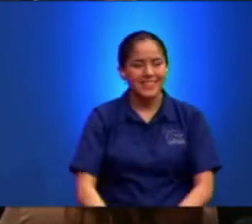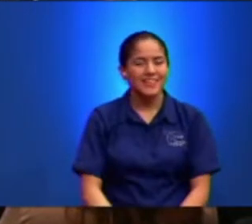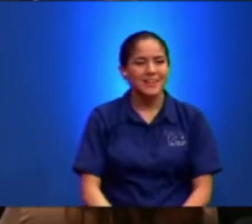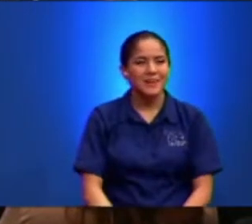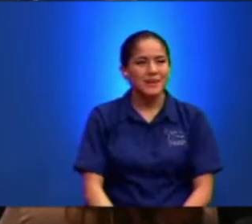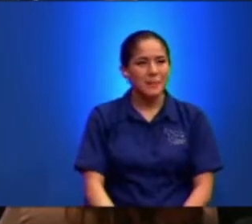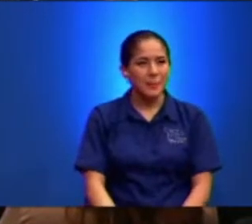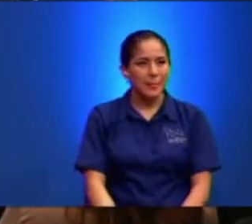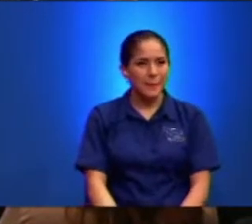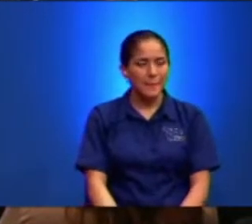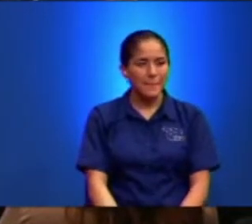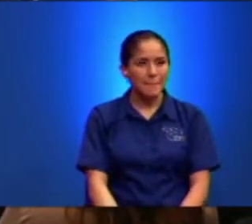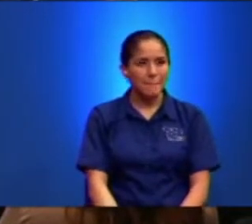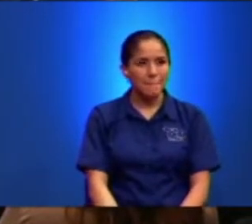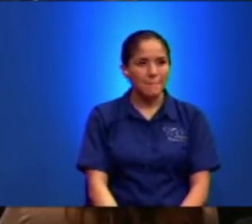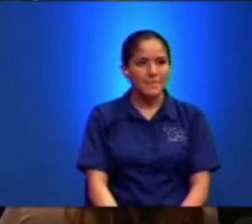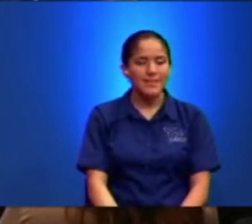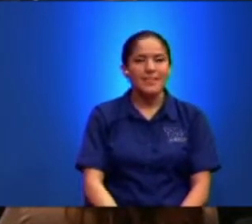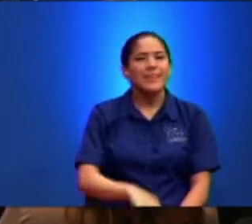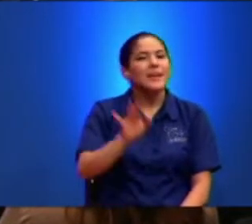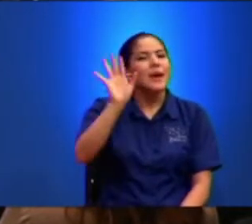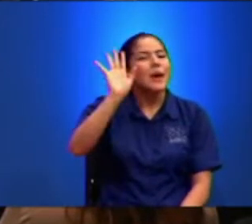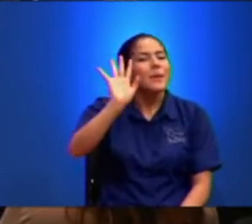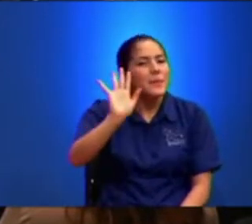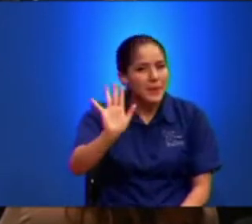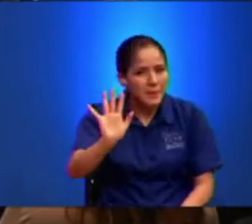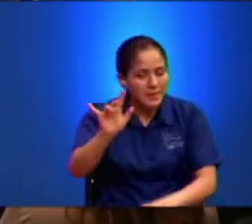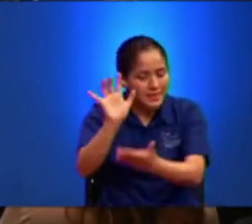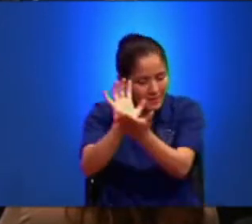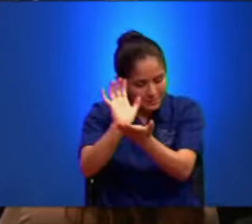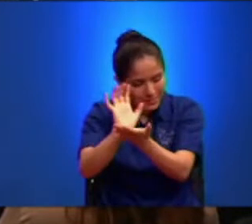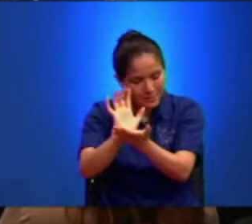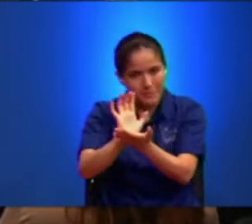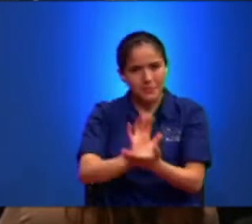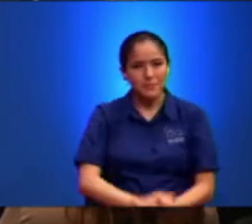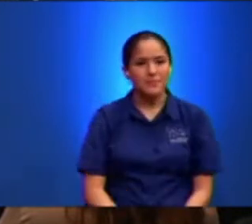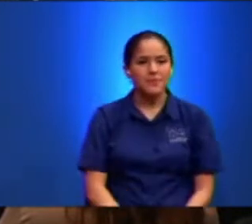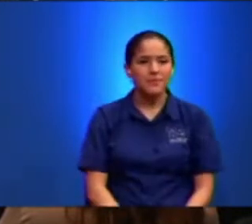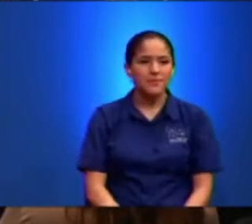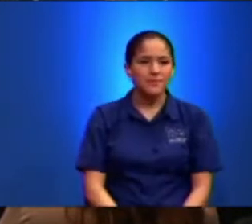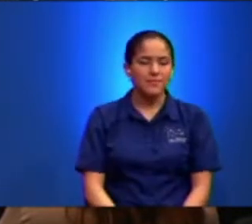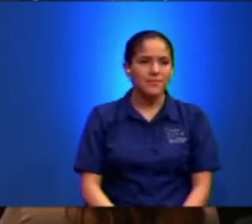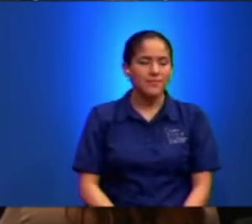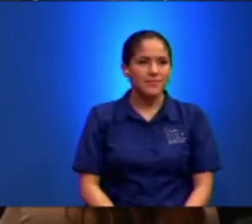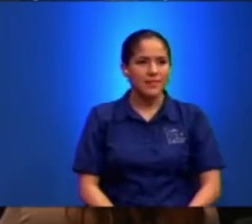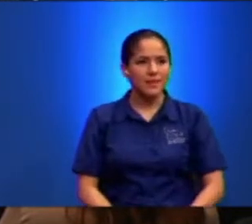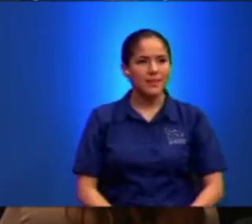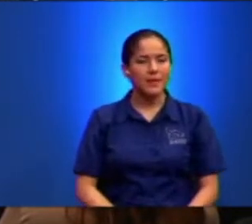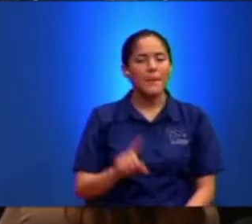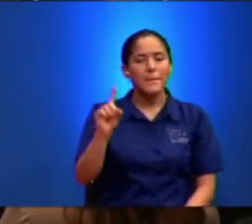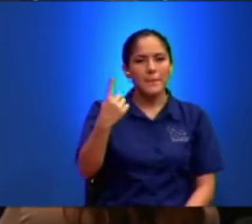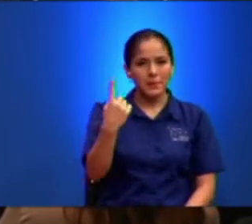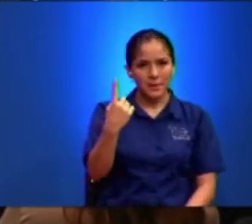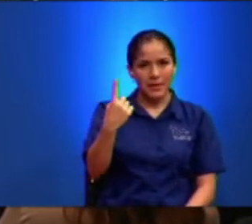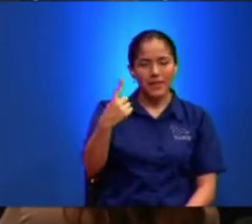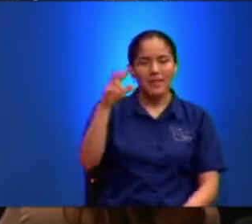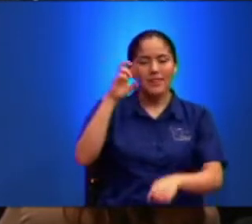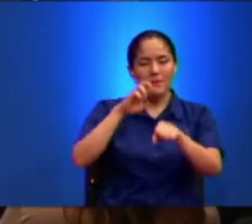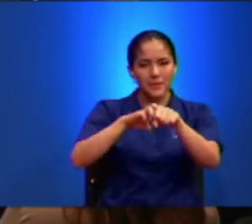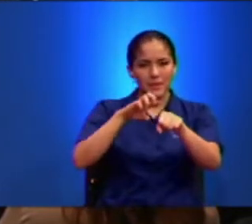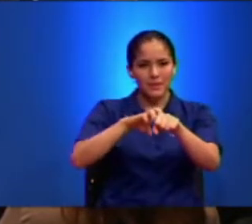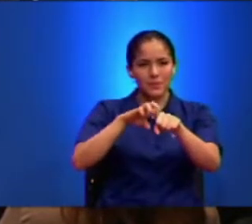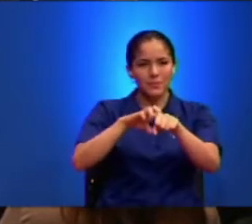a ver Ya voy Espérenme un ratito Por donde está Primera de Pedro Aquí verdad